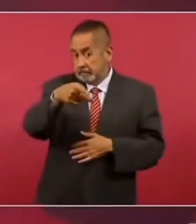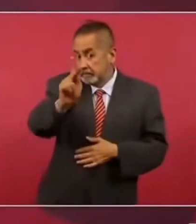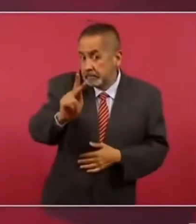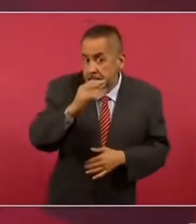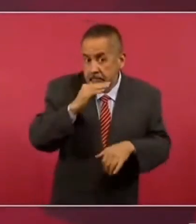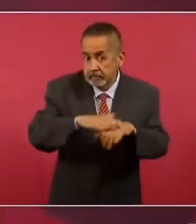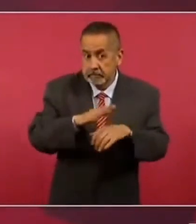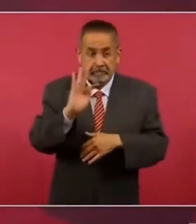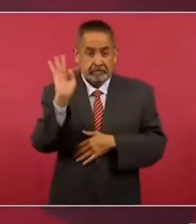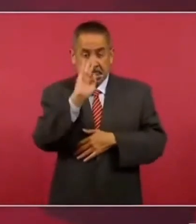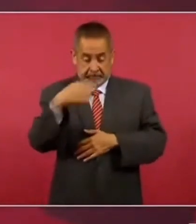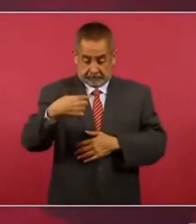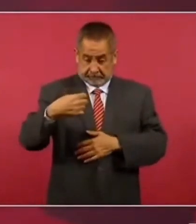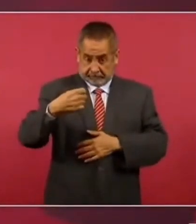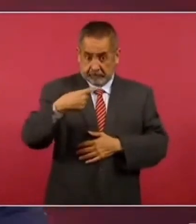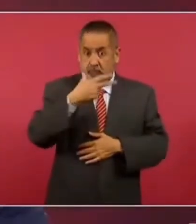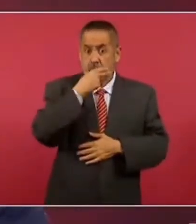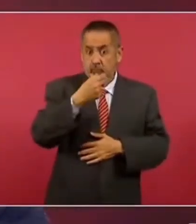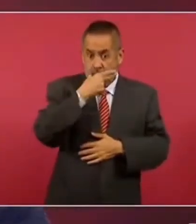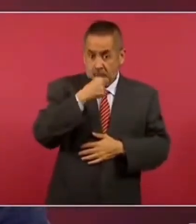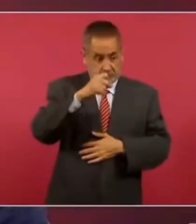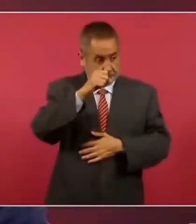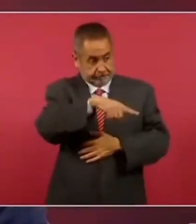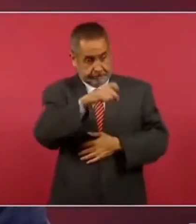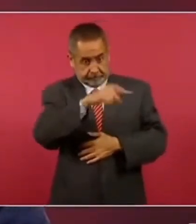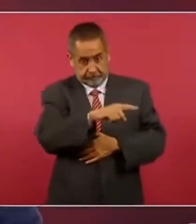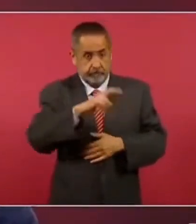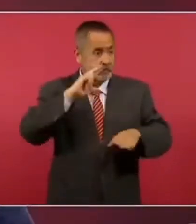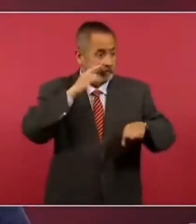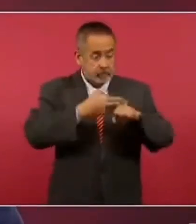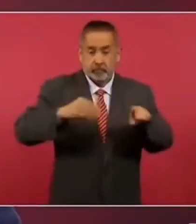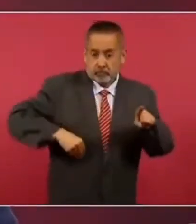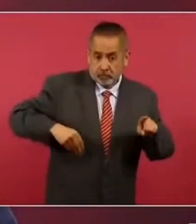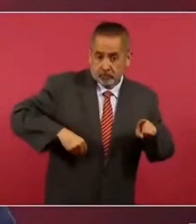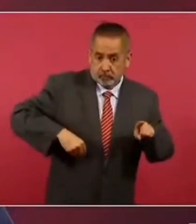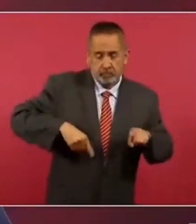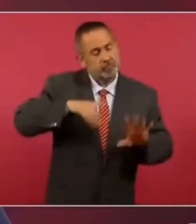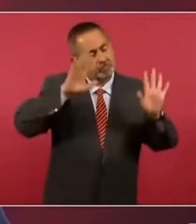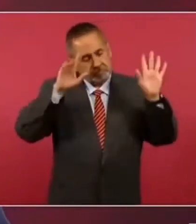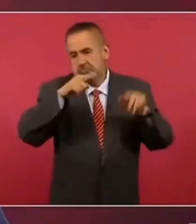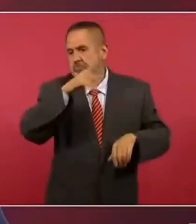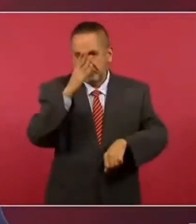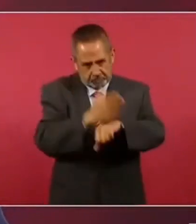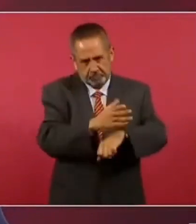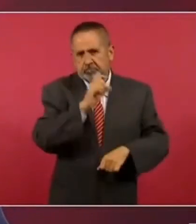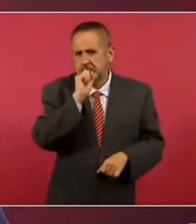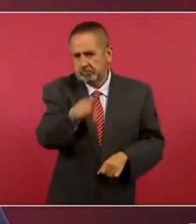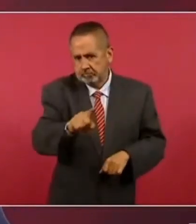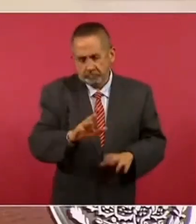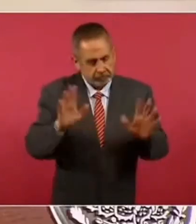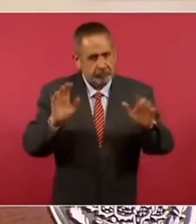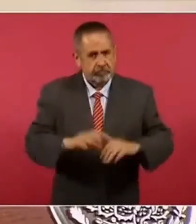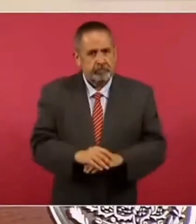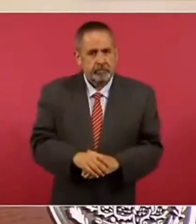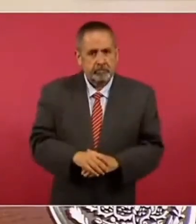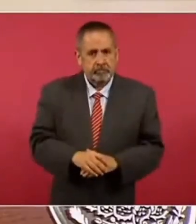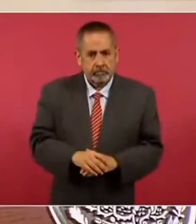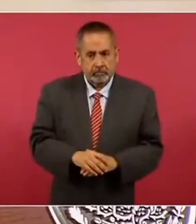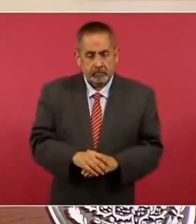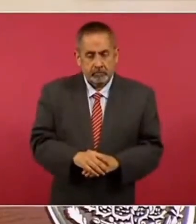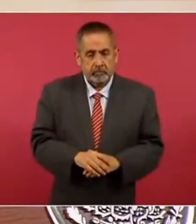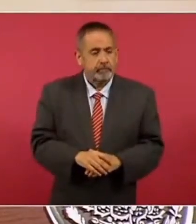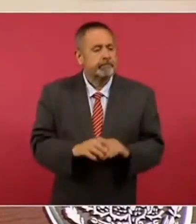resulta que tiene responsabilidad, él tiene que asumirla. O sea,